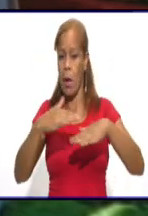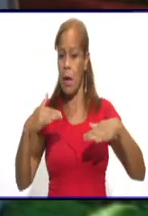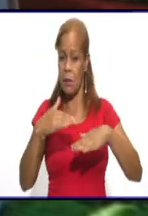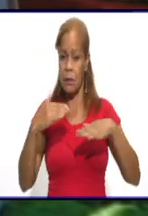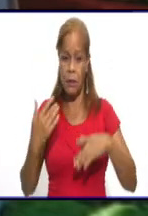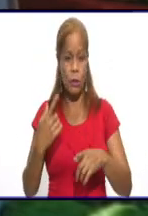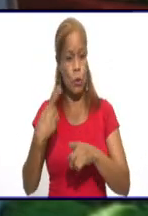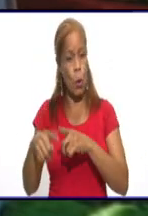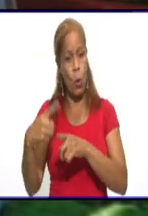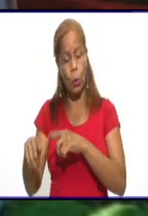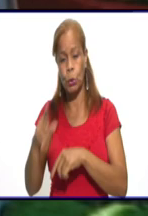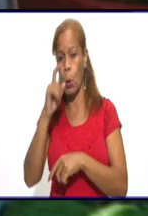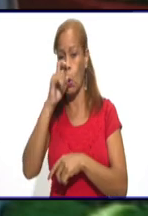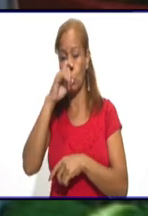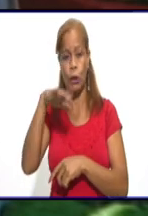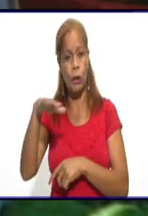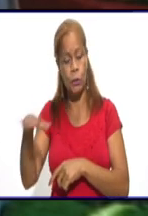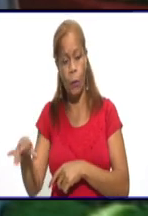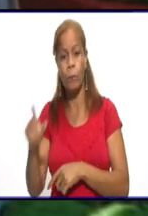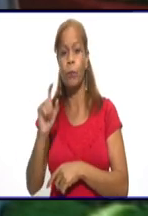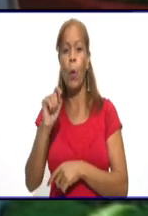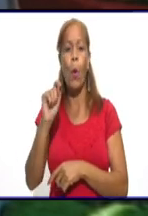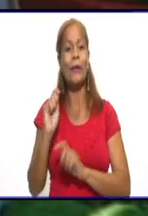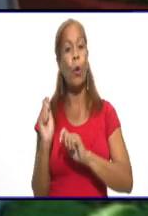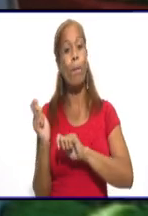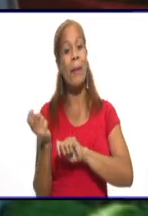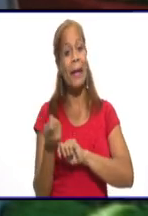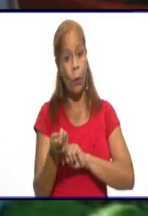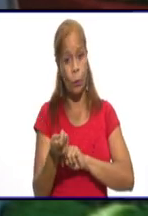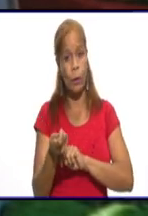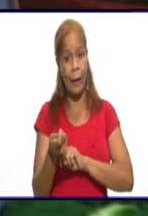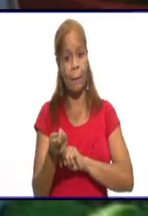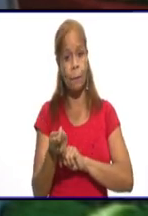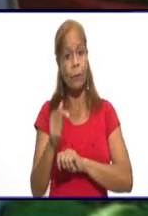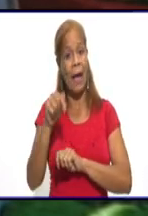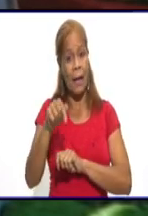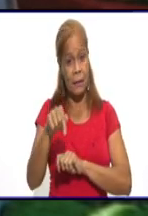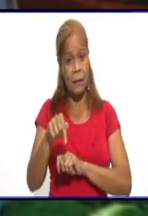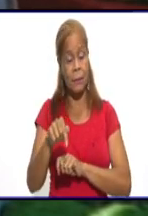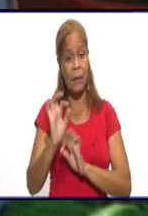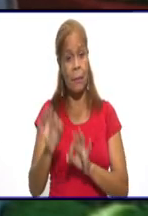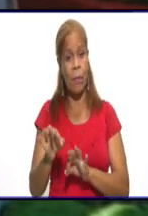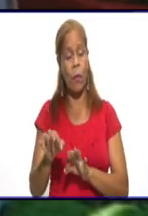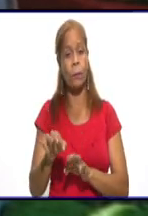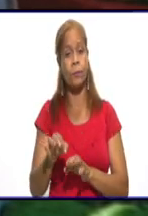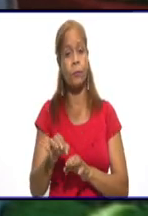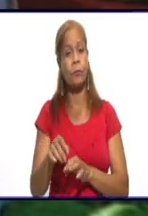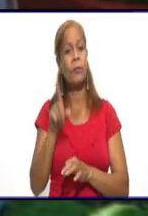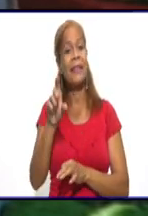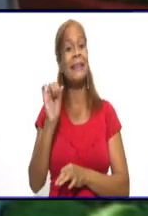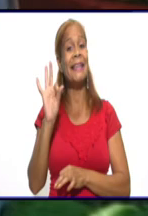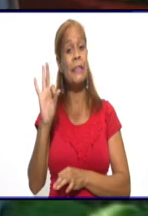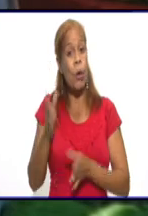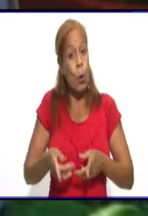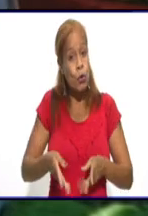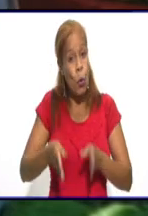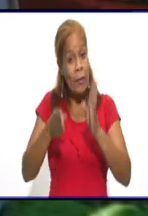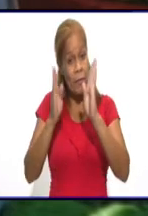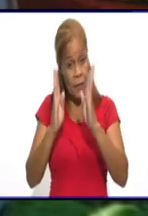en sus alrededores, jugando pelota ahí debajo del edificio de 18 plantas.